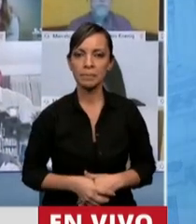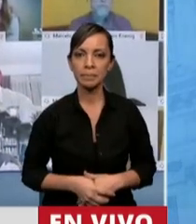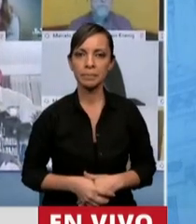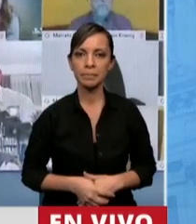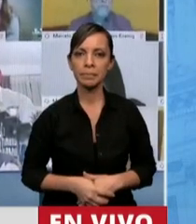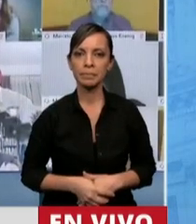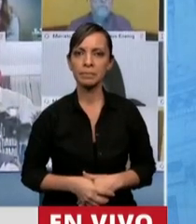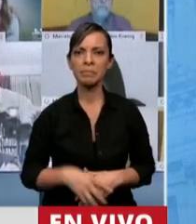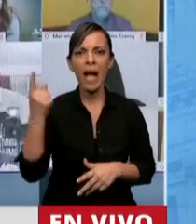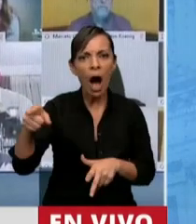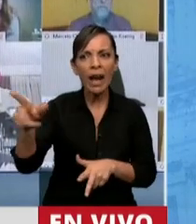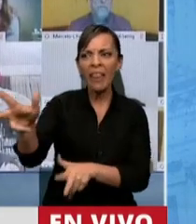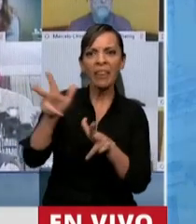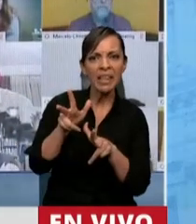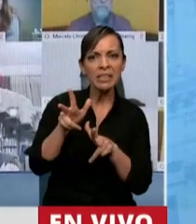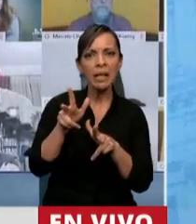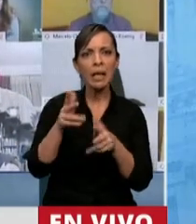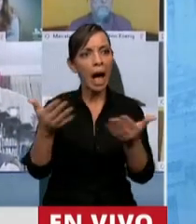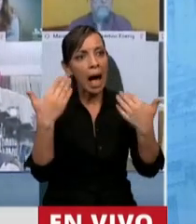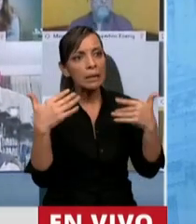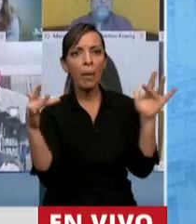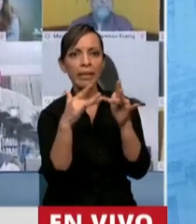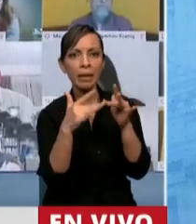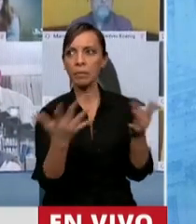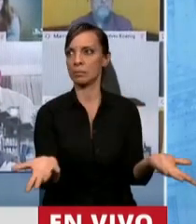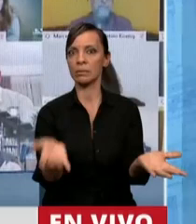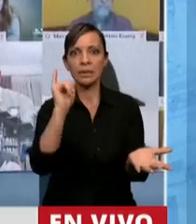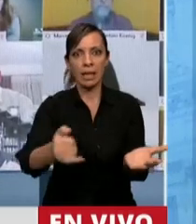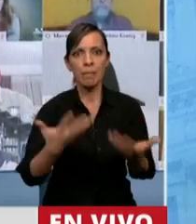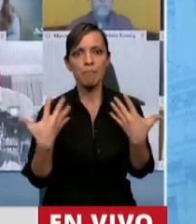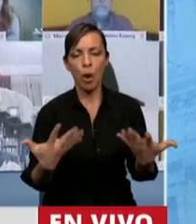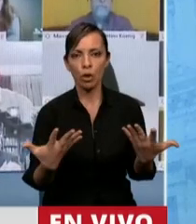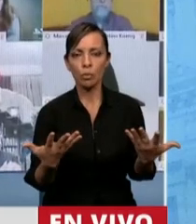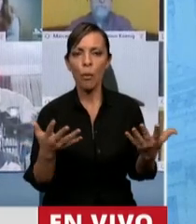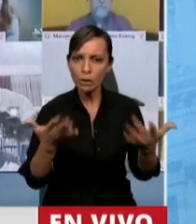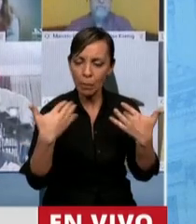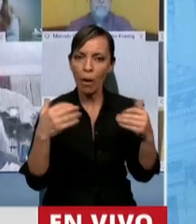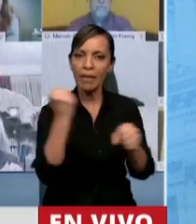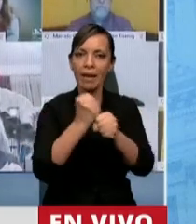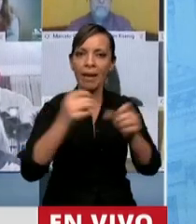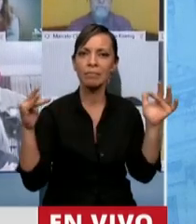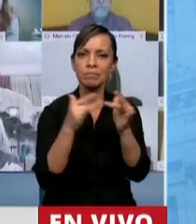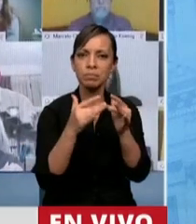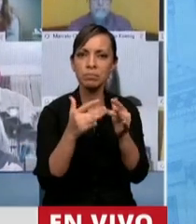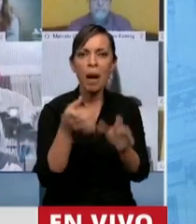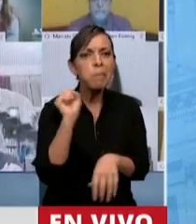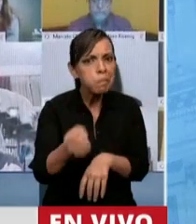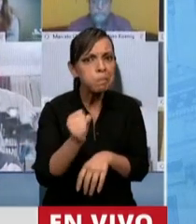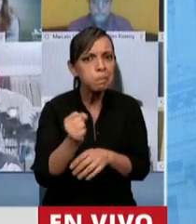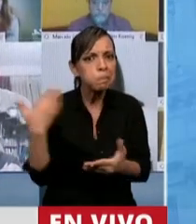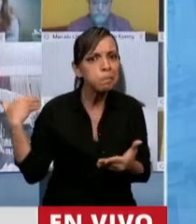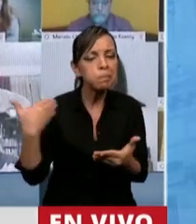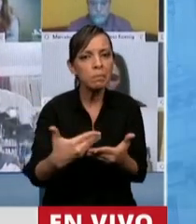Y nos dicen que se puede sesionar telemáticamente, claro que se puede sesionar telemáticamente, y así lo hemos hecho,